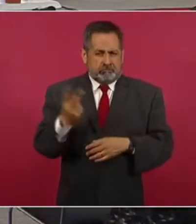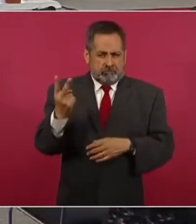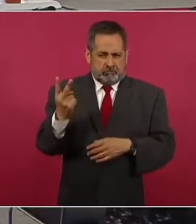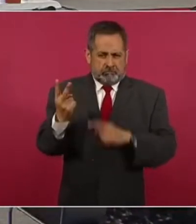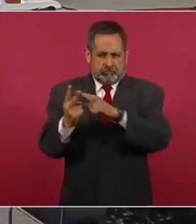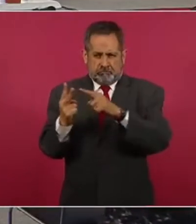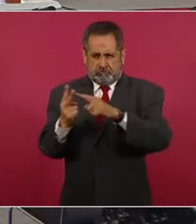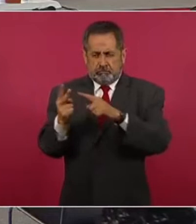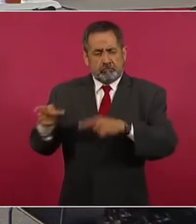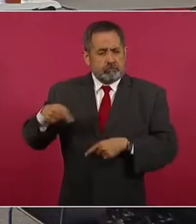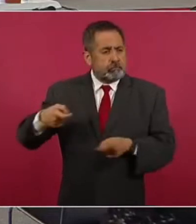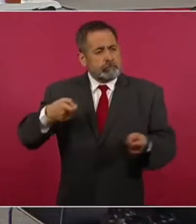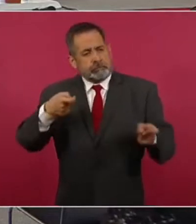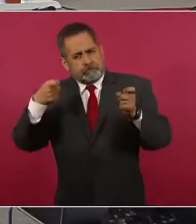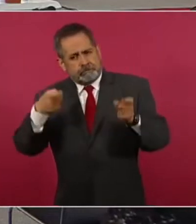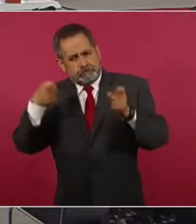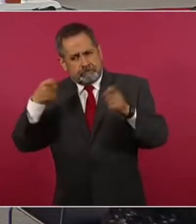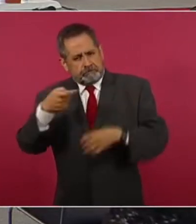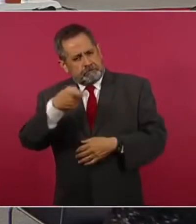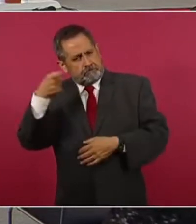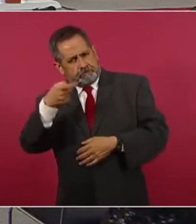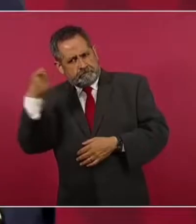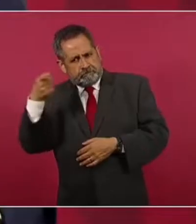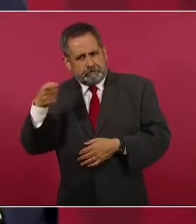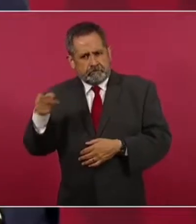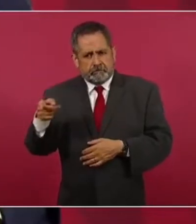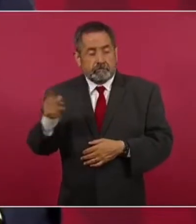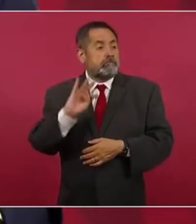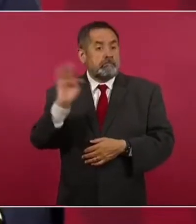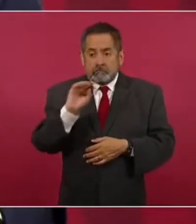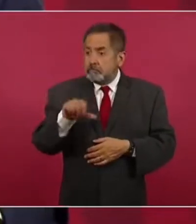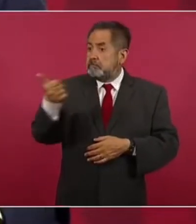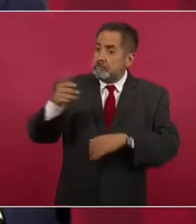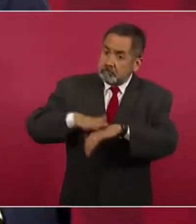que dispararon, pueden ser otros,